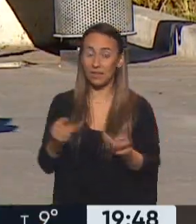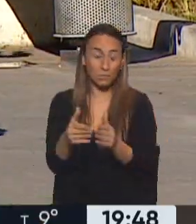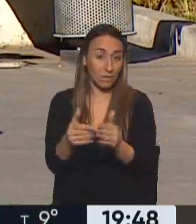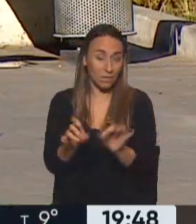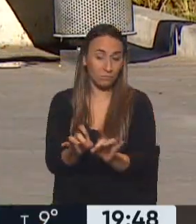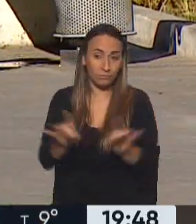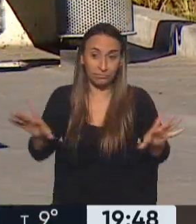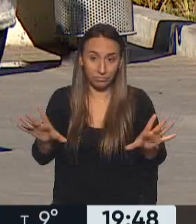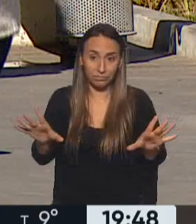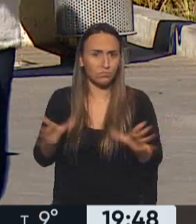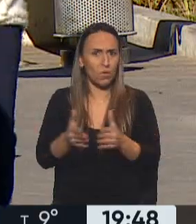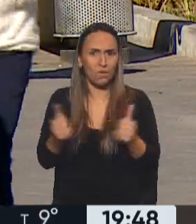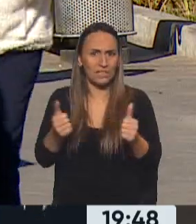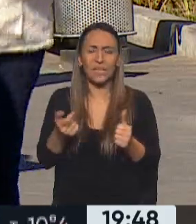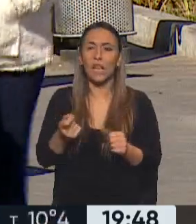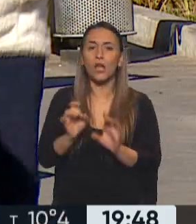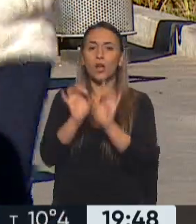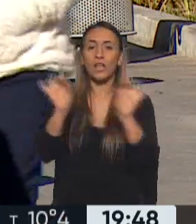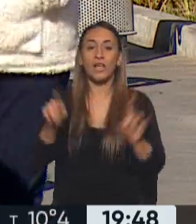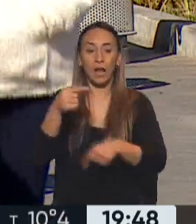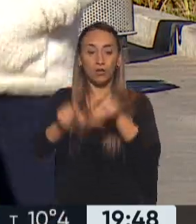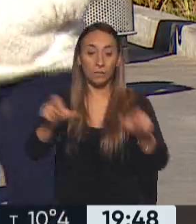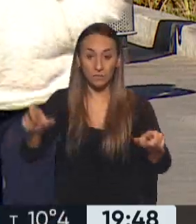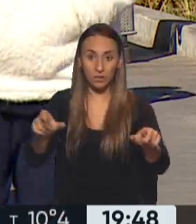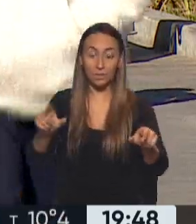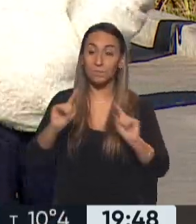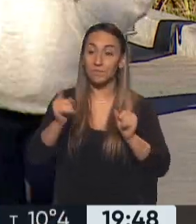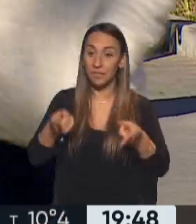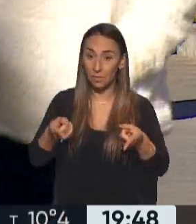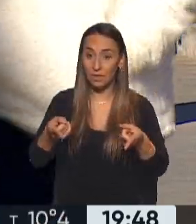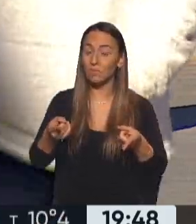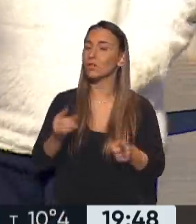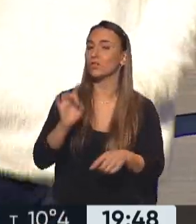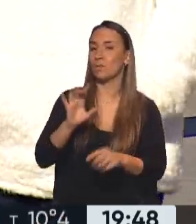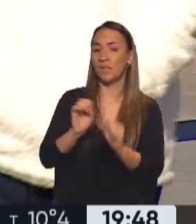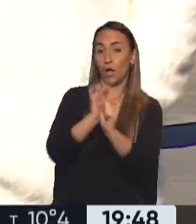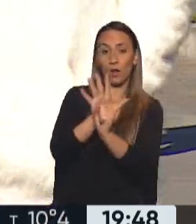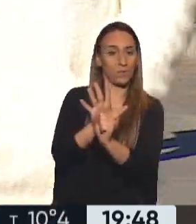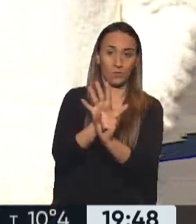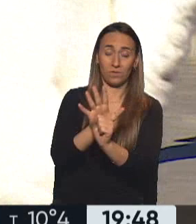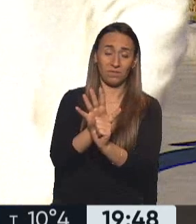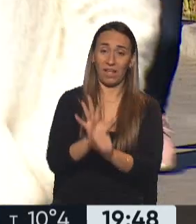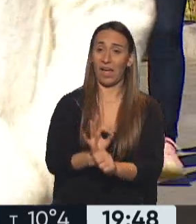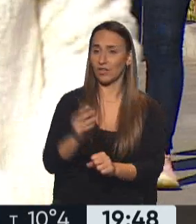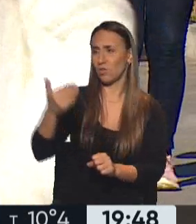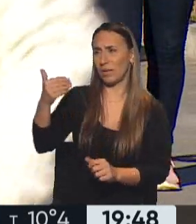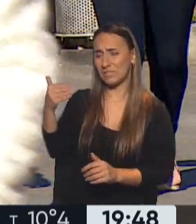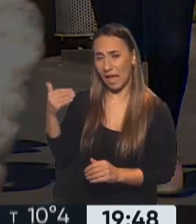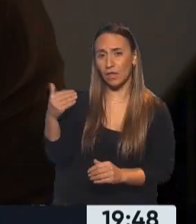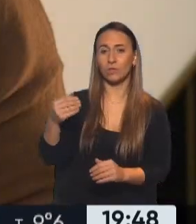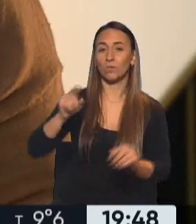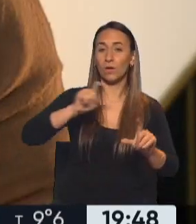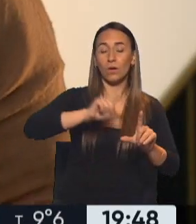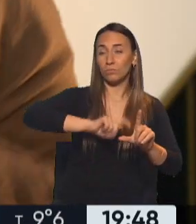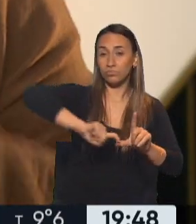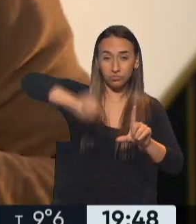de contagiar a otras personas. Pero además porque no tenemos solo COVID, nosotros en años anteriores, cuando abordábamos las olas,